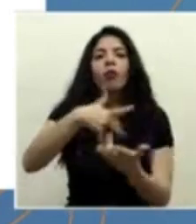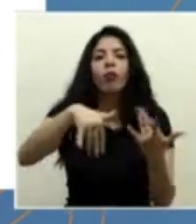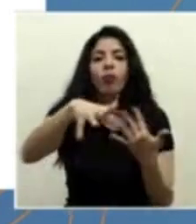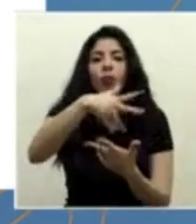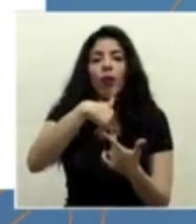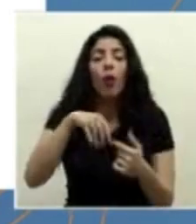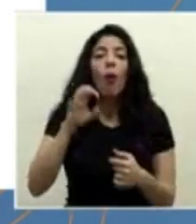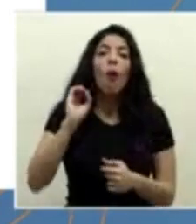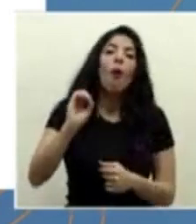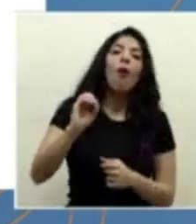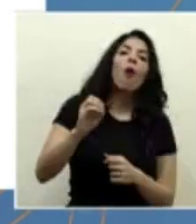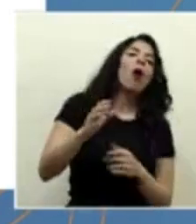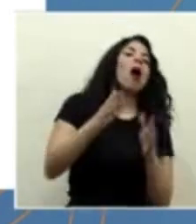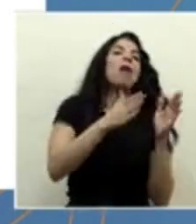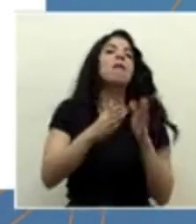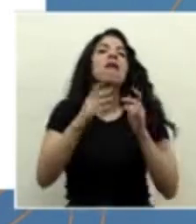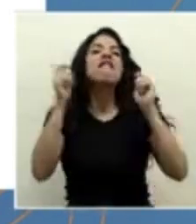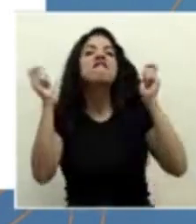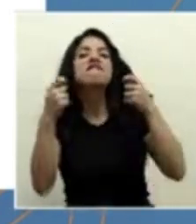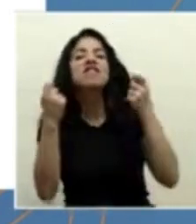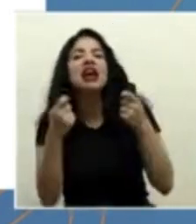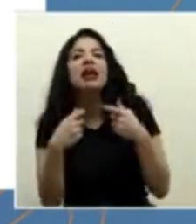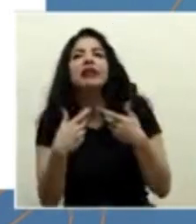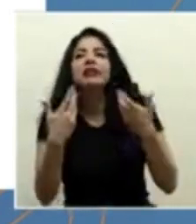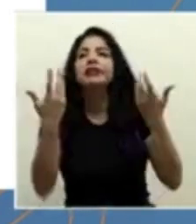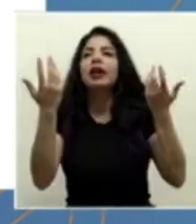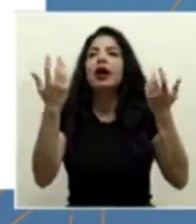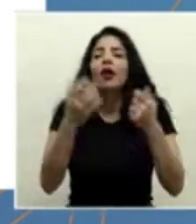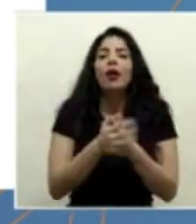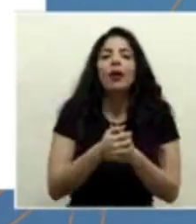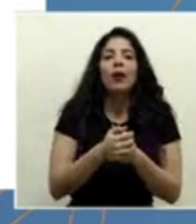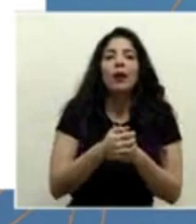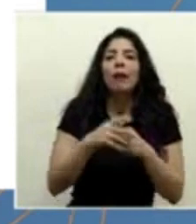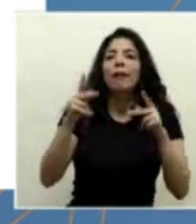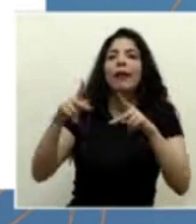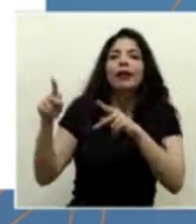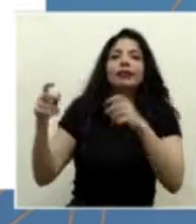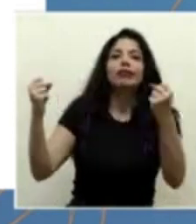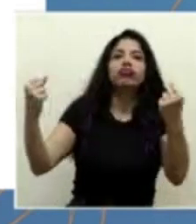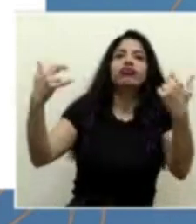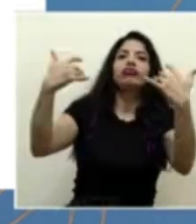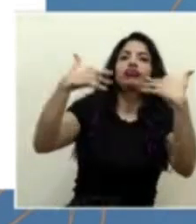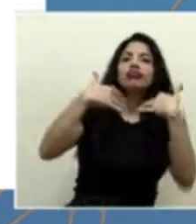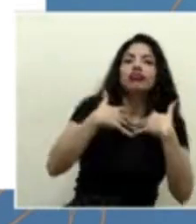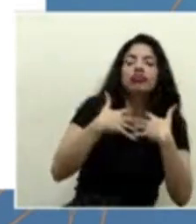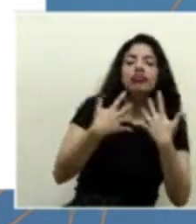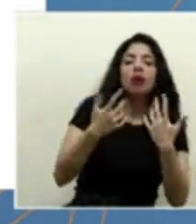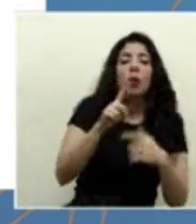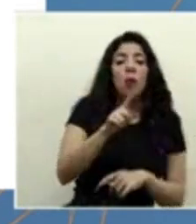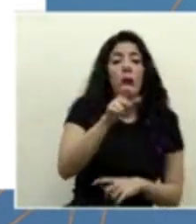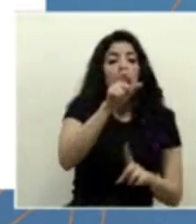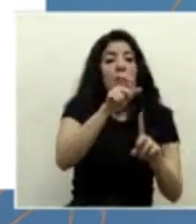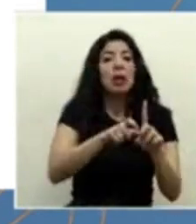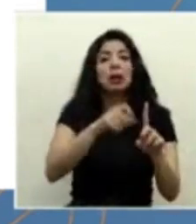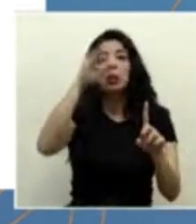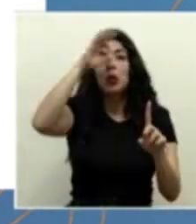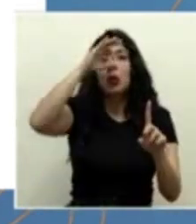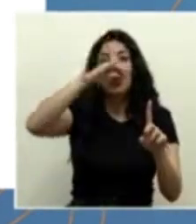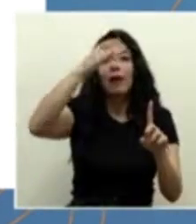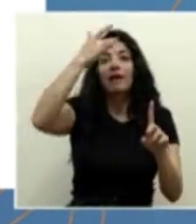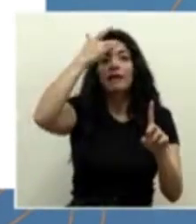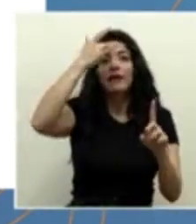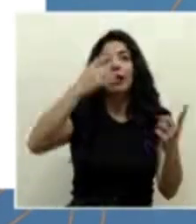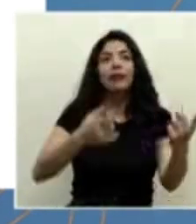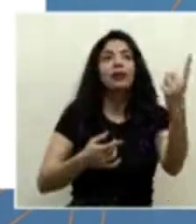a organizar fiestas, y entonces llega mucha gente, y justamente alguien que no sabía que estaba infectado